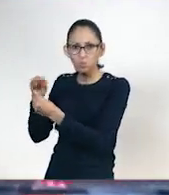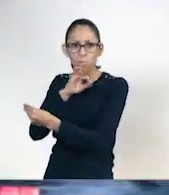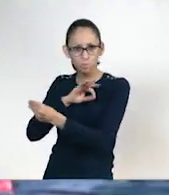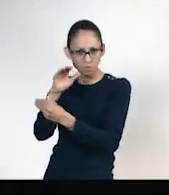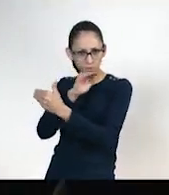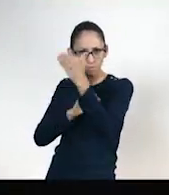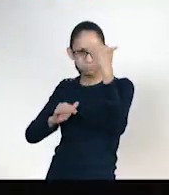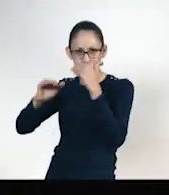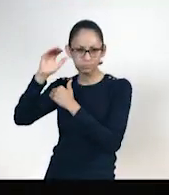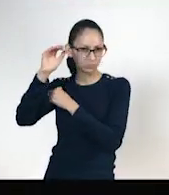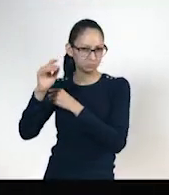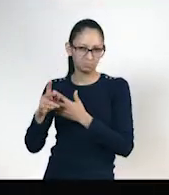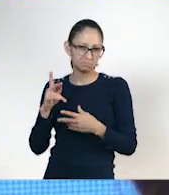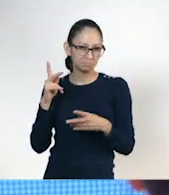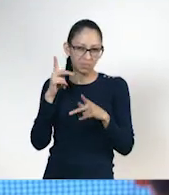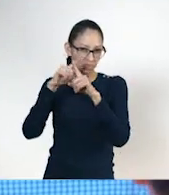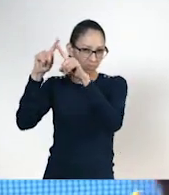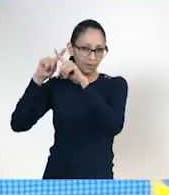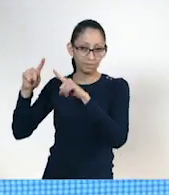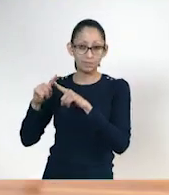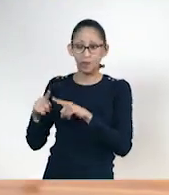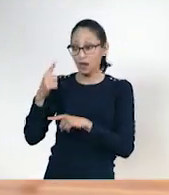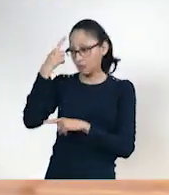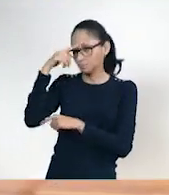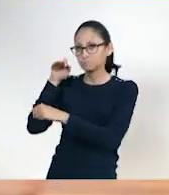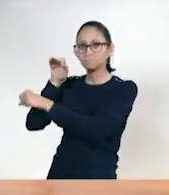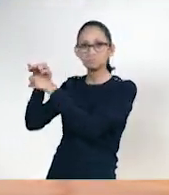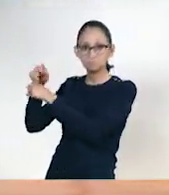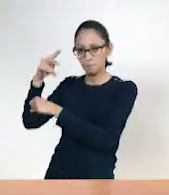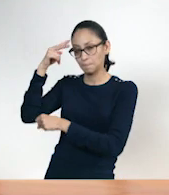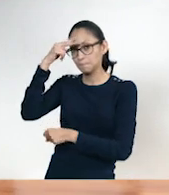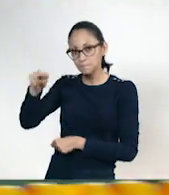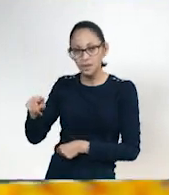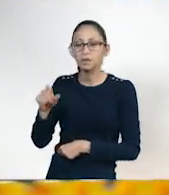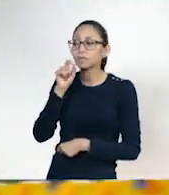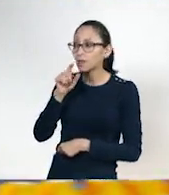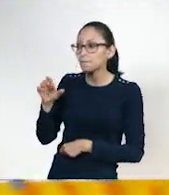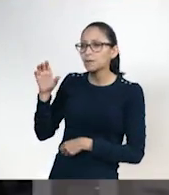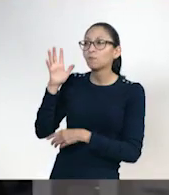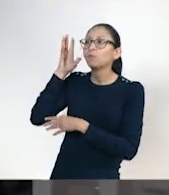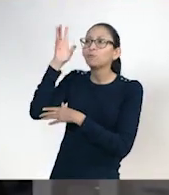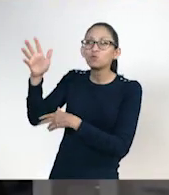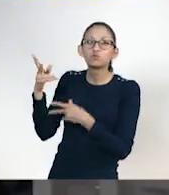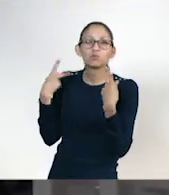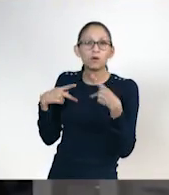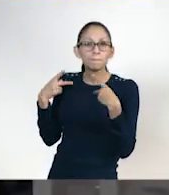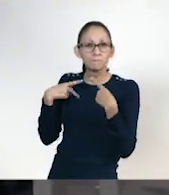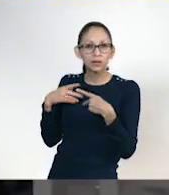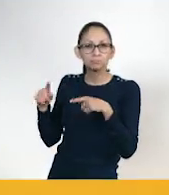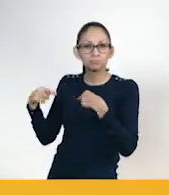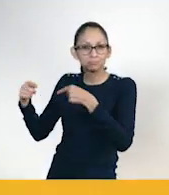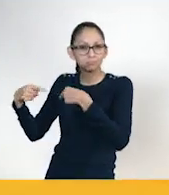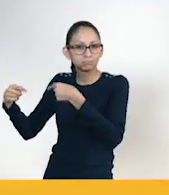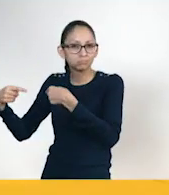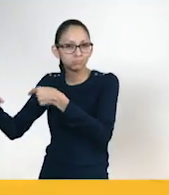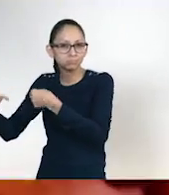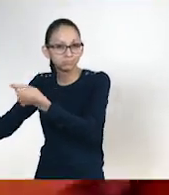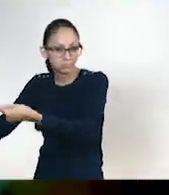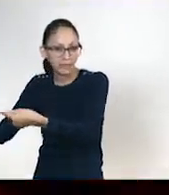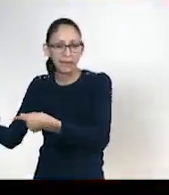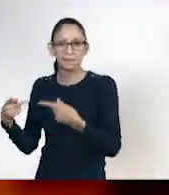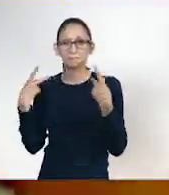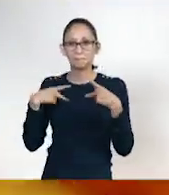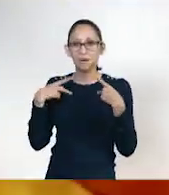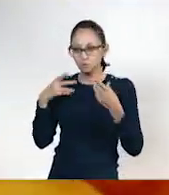nivel internacional ampliando el gran legado de México a las futuras generaciones, dignificando a los atletas paralímpicos,